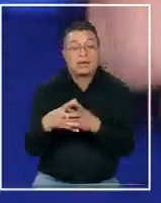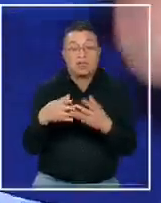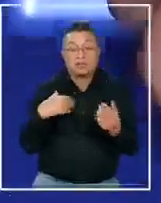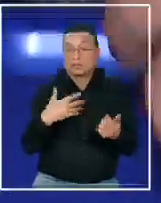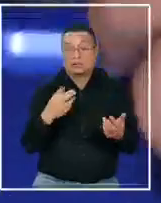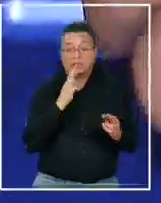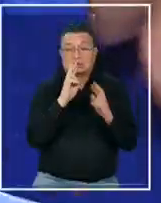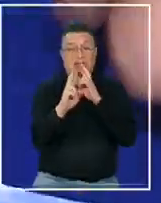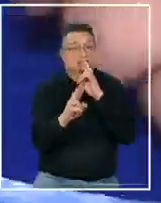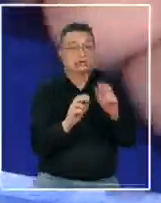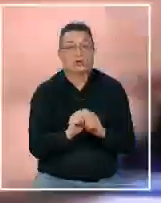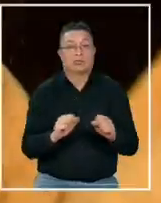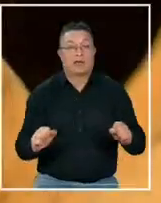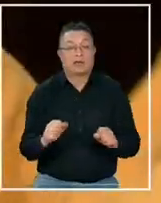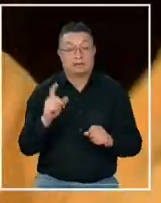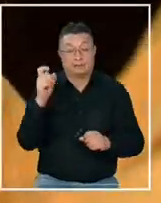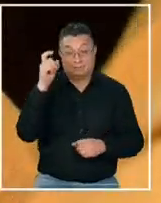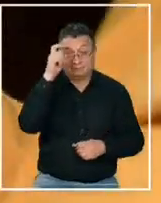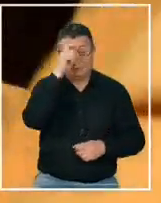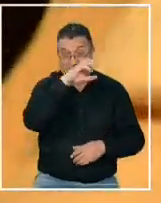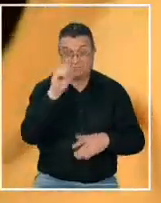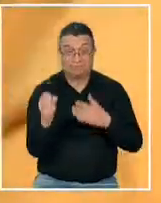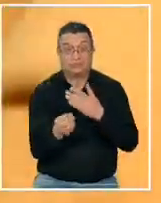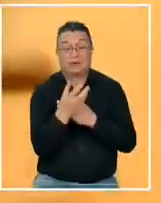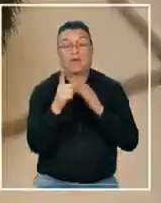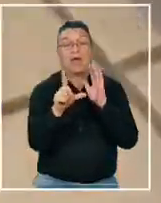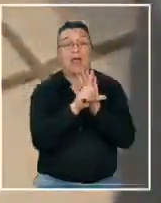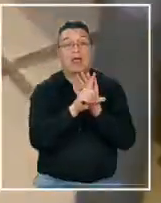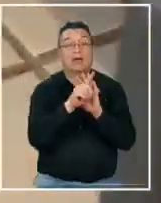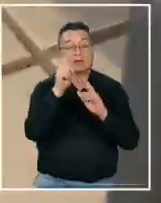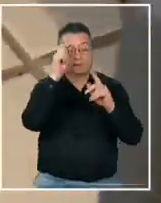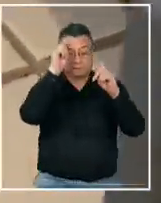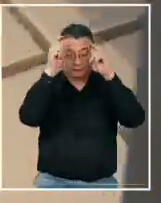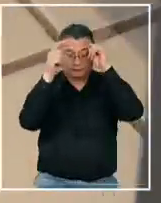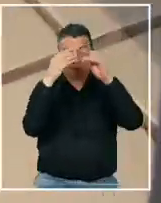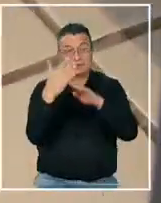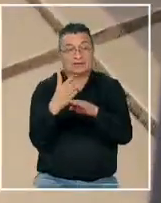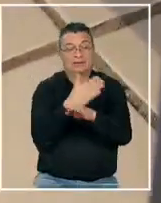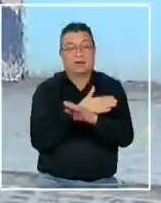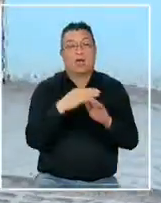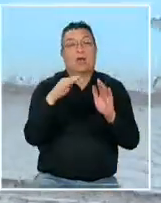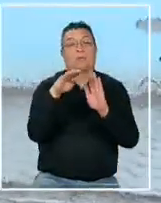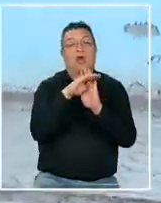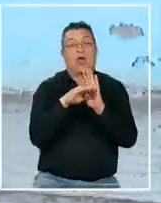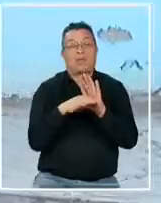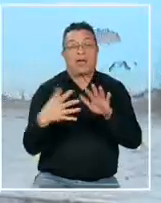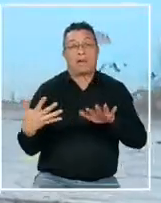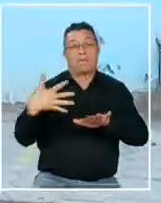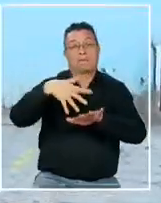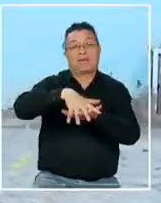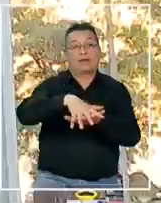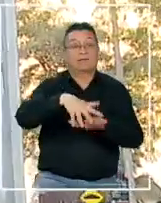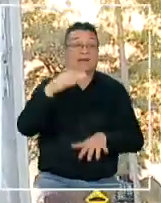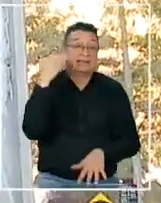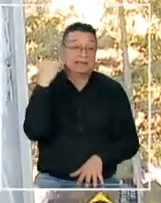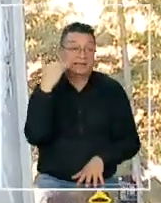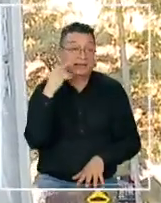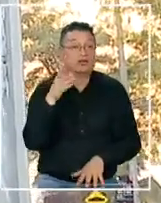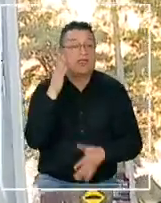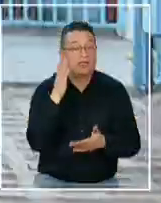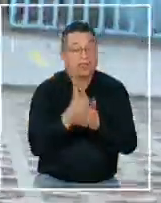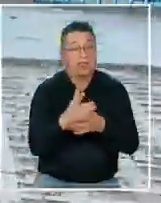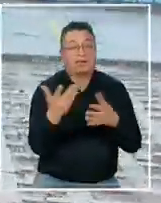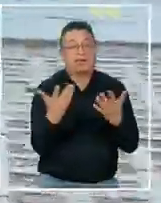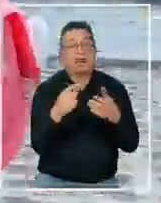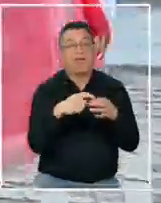complejidad en la implementación de una nueva ley y de iniciativas previas como el programa de integración mientras tanto niños deben salir del